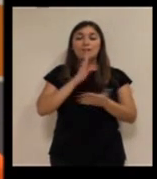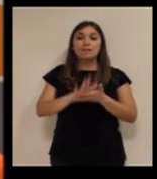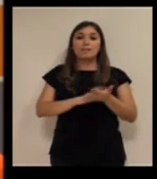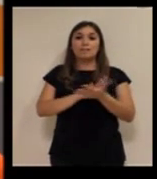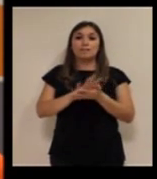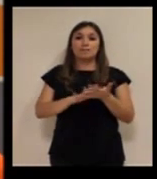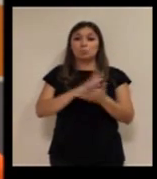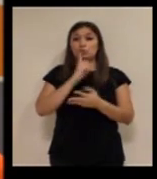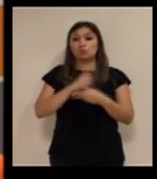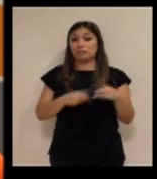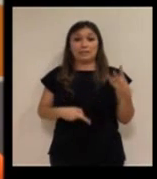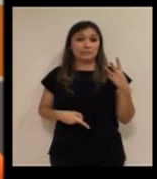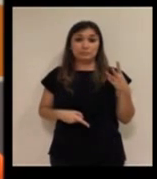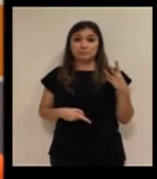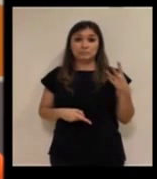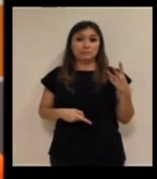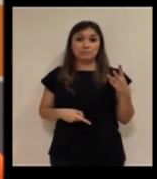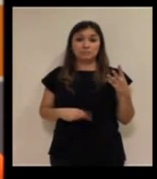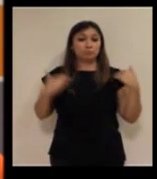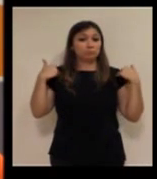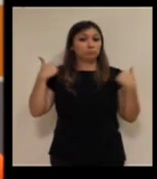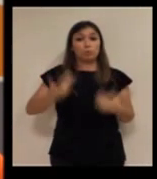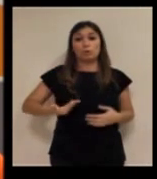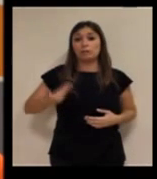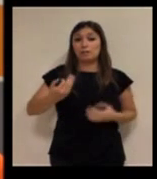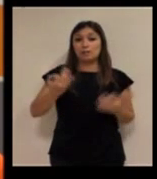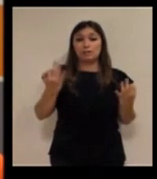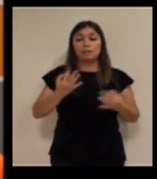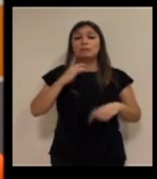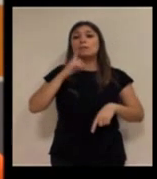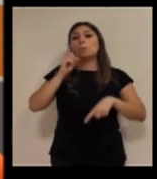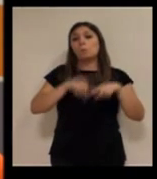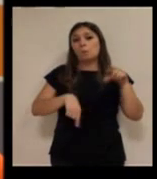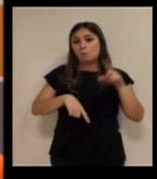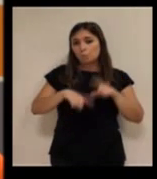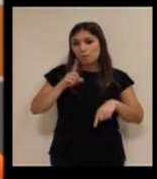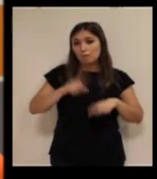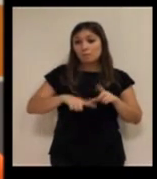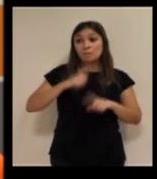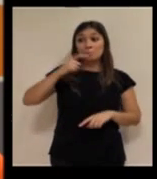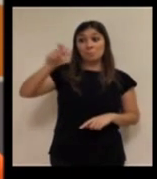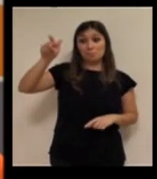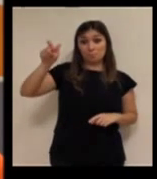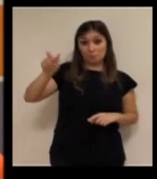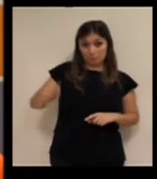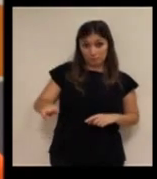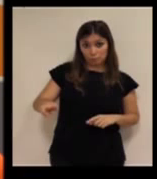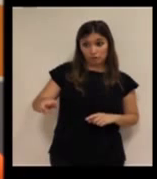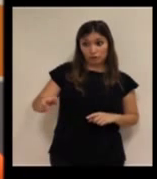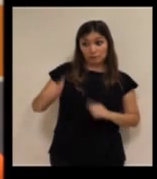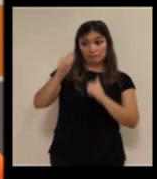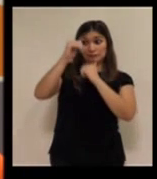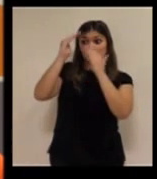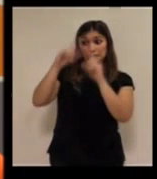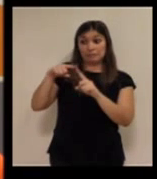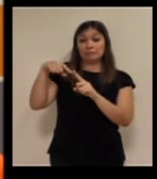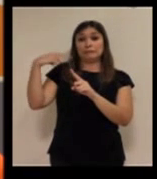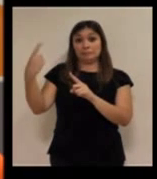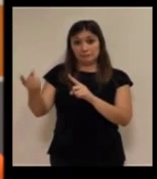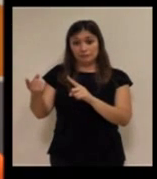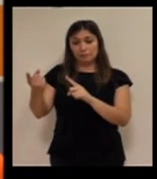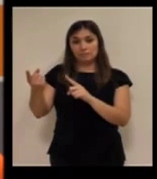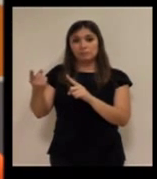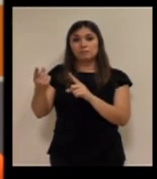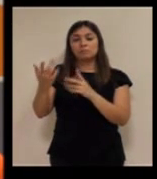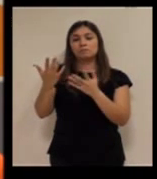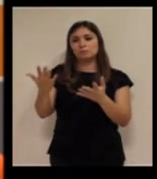lo consideráis eso lo habéis comentado los tres yo creo que consideráis que es muy importante en función de la persona a la que